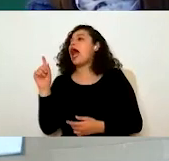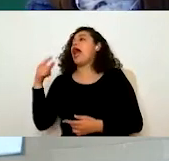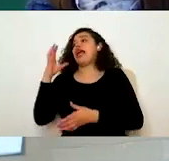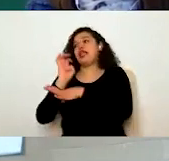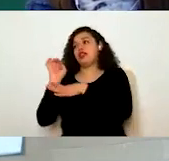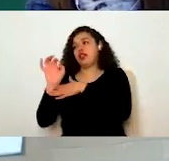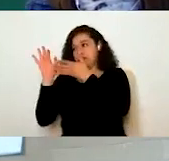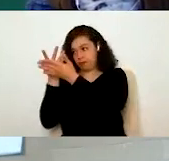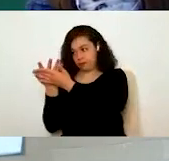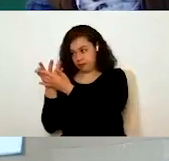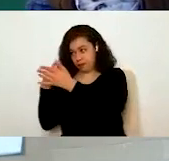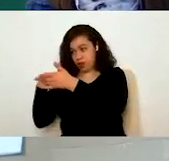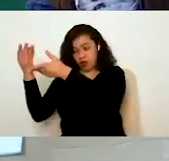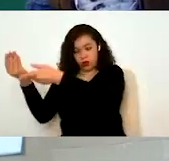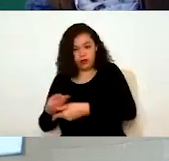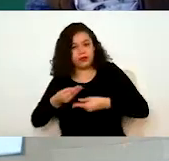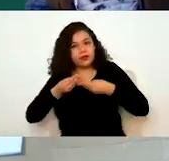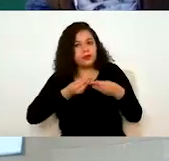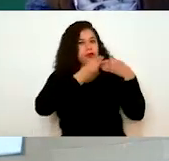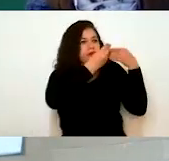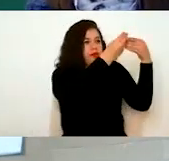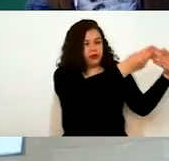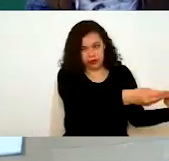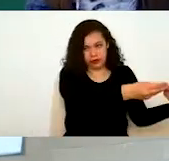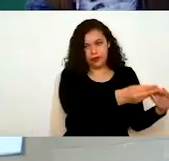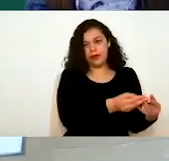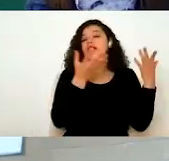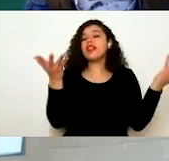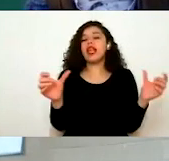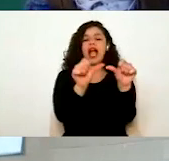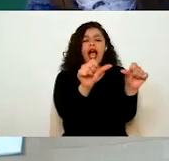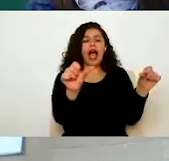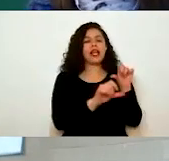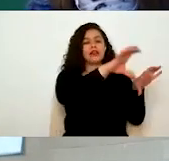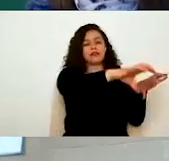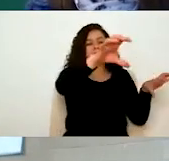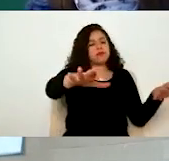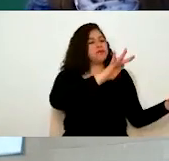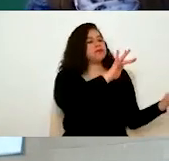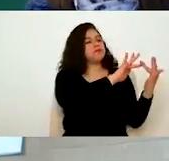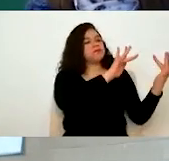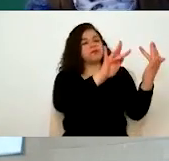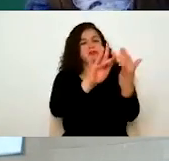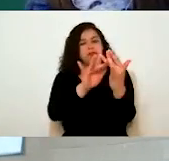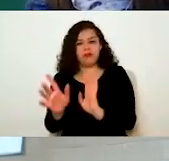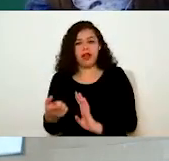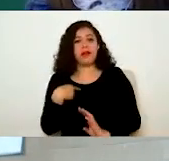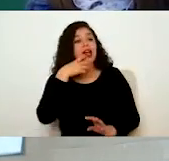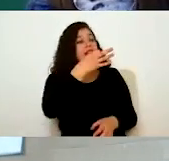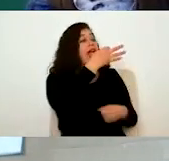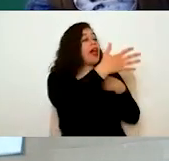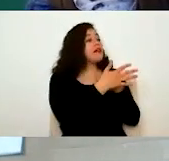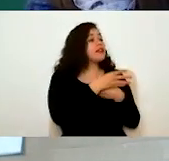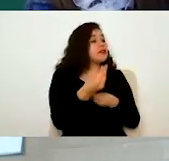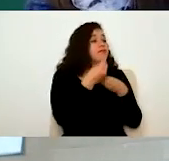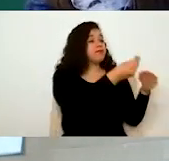enlaces ya predestinados en cada una de las áreas donde se canalizan las solicitudes y ellos, a